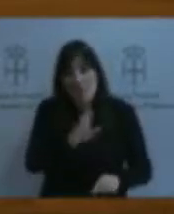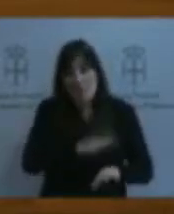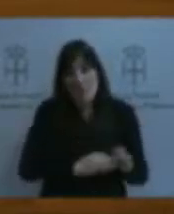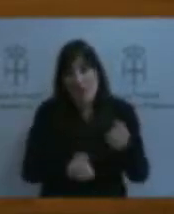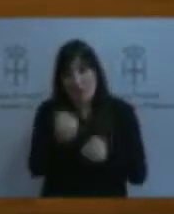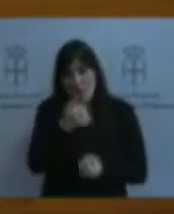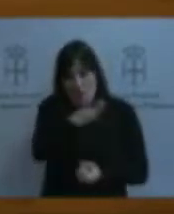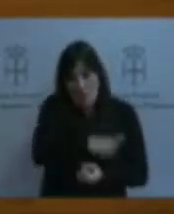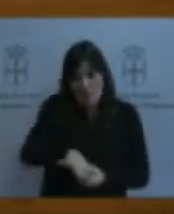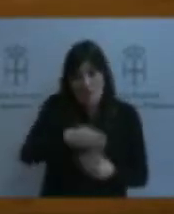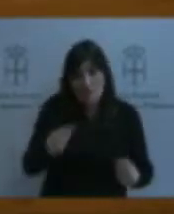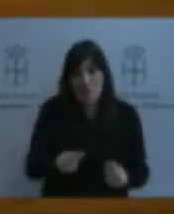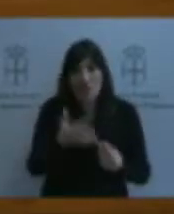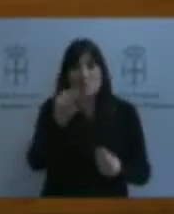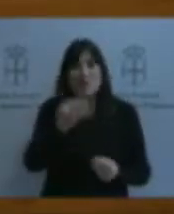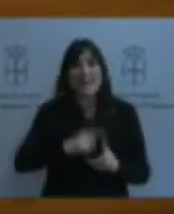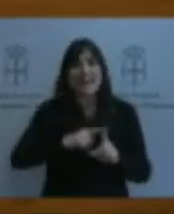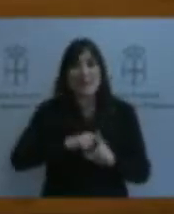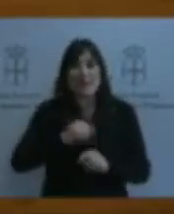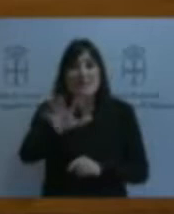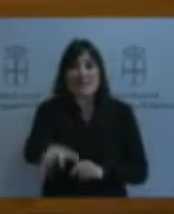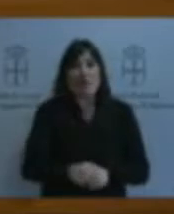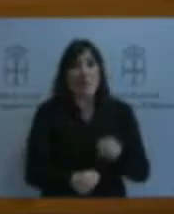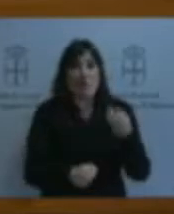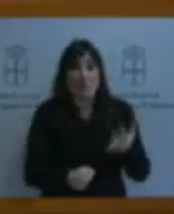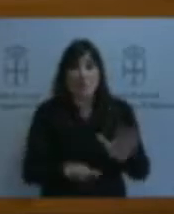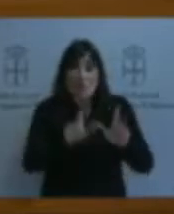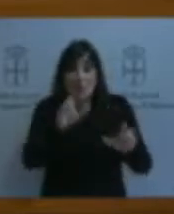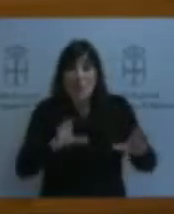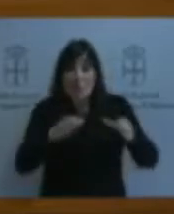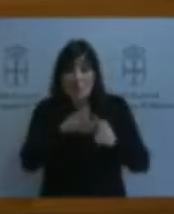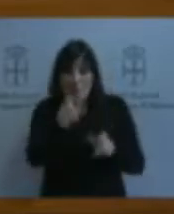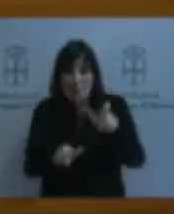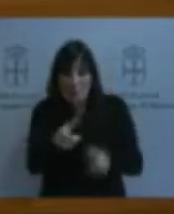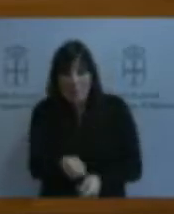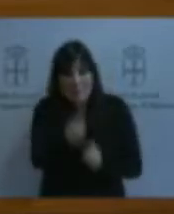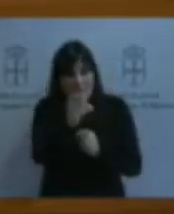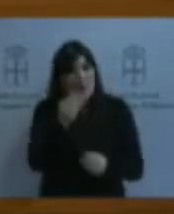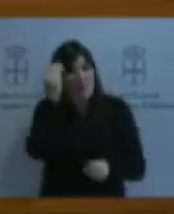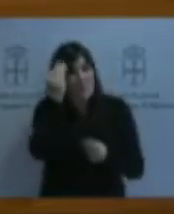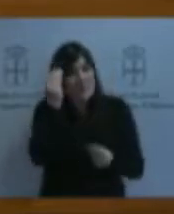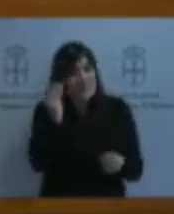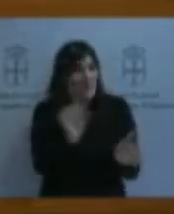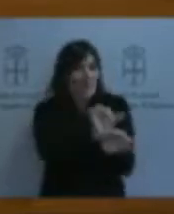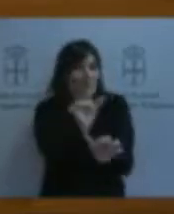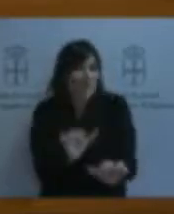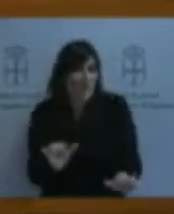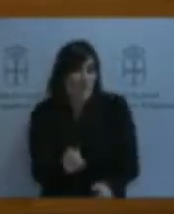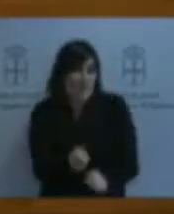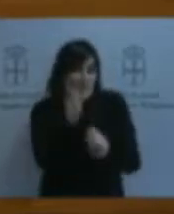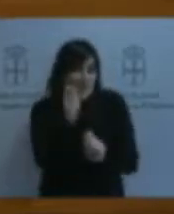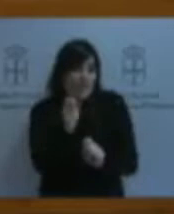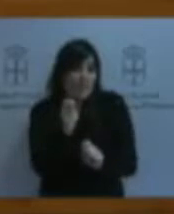Pero los pescadores piensan que todas las formas de pesca de bajo impacto ambiental y elevado valor